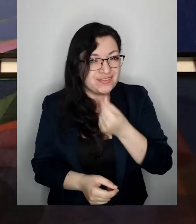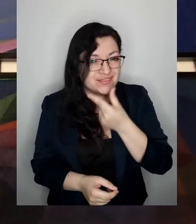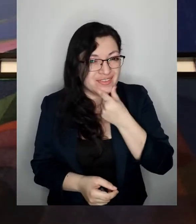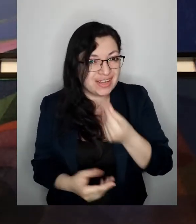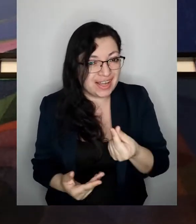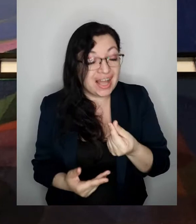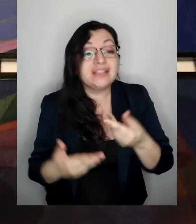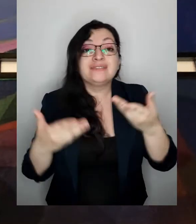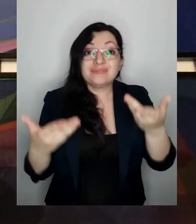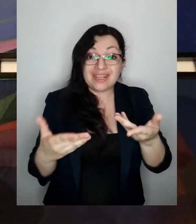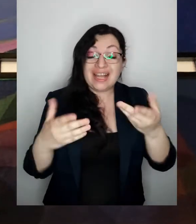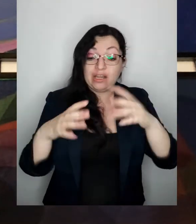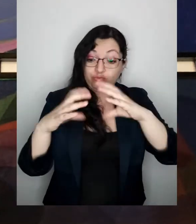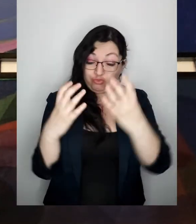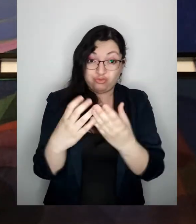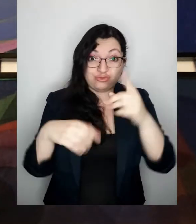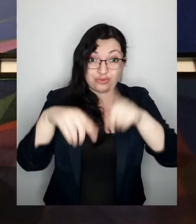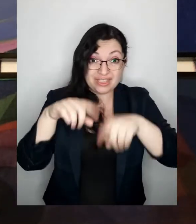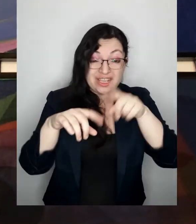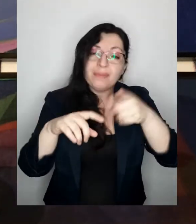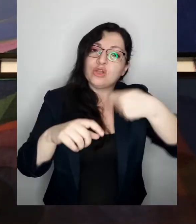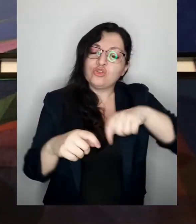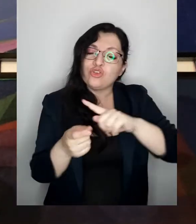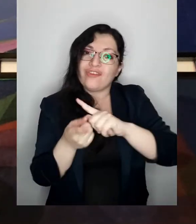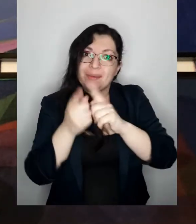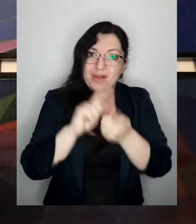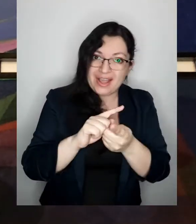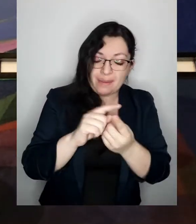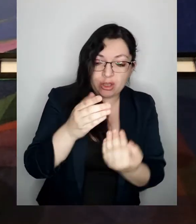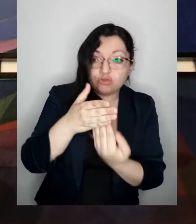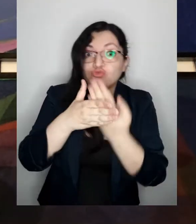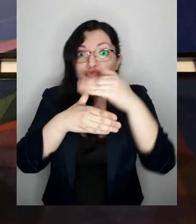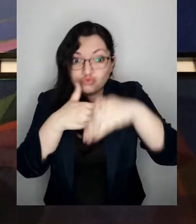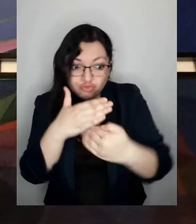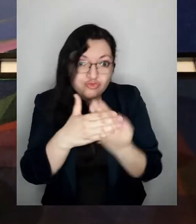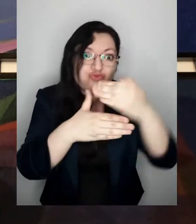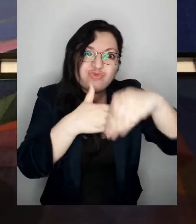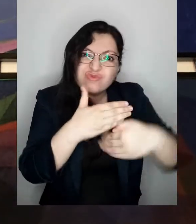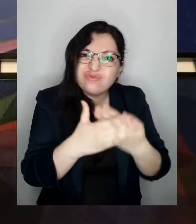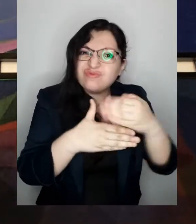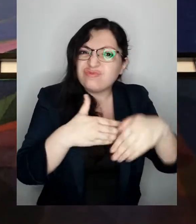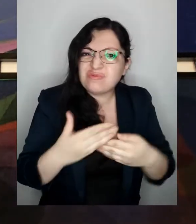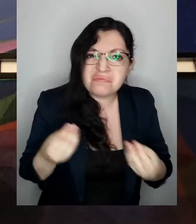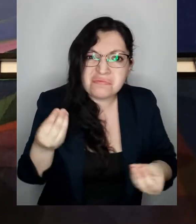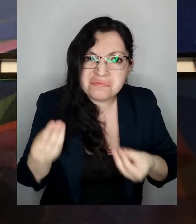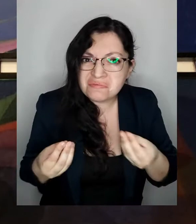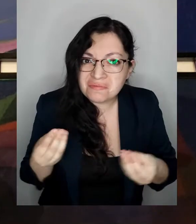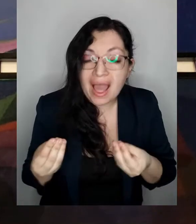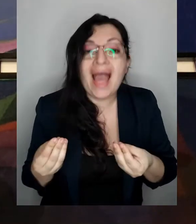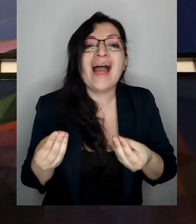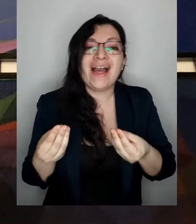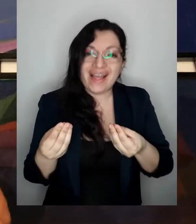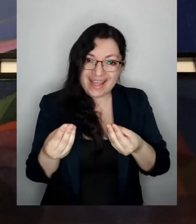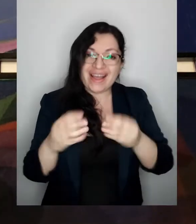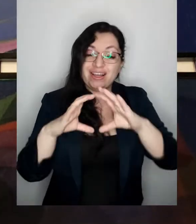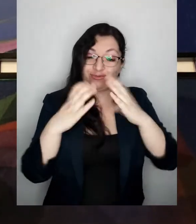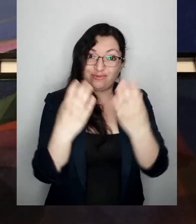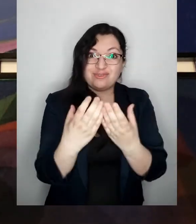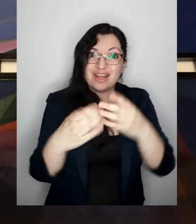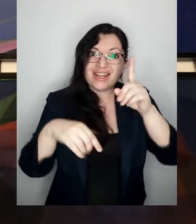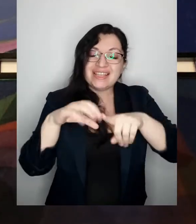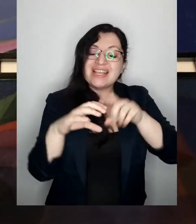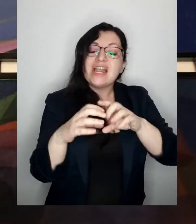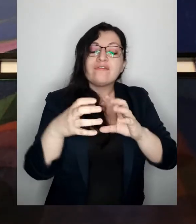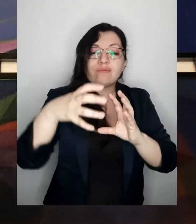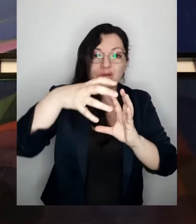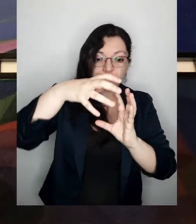hace la tierra para que pasemos del día a la noche y de la noche al día todos los días es simplemente dar vueltas sobre sí misma